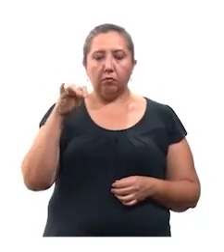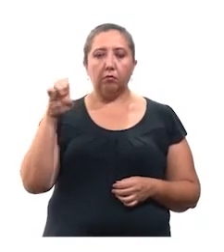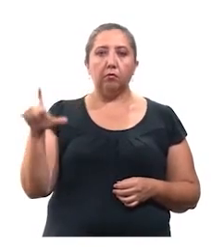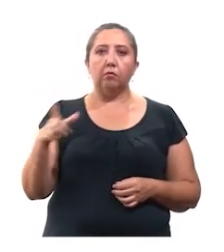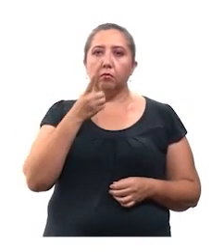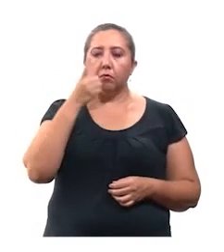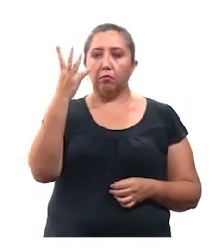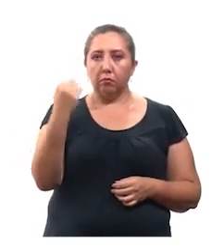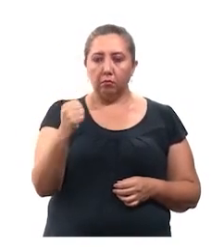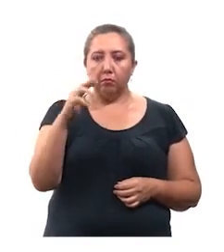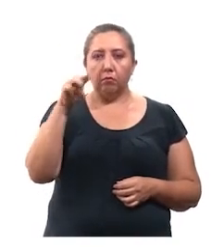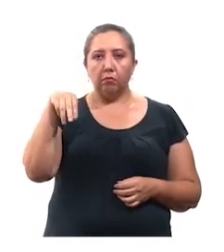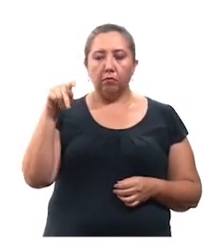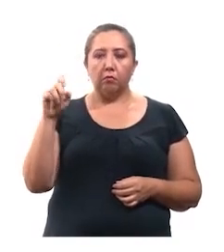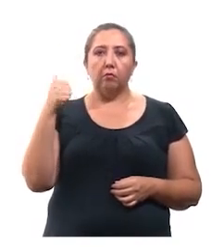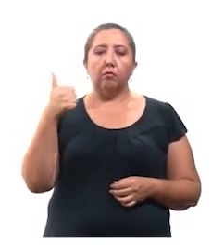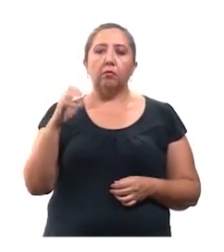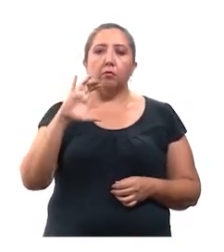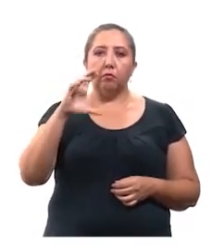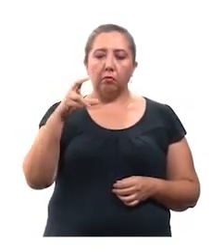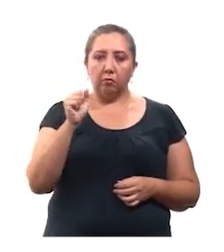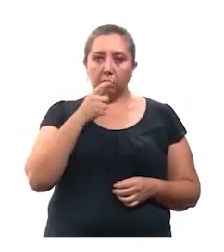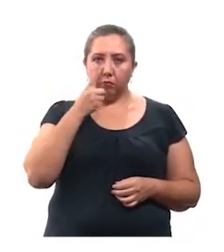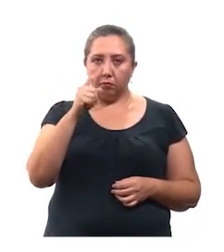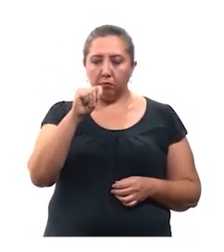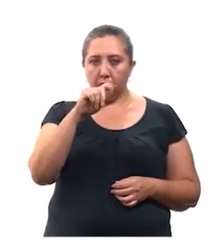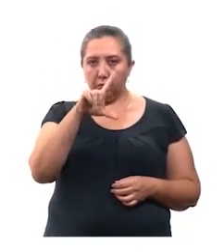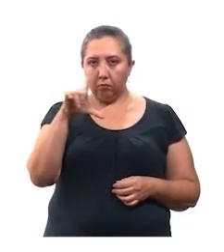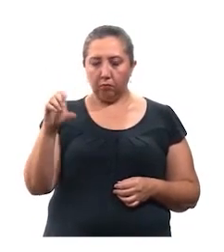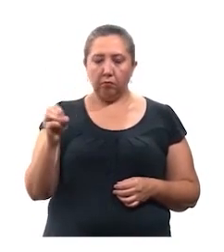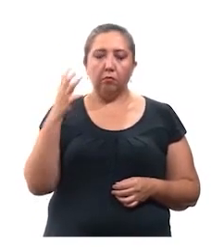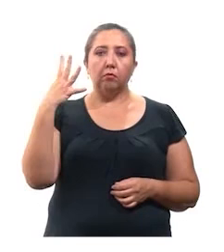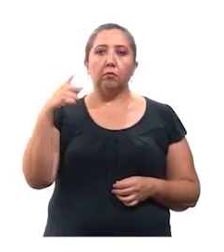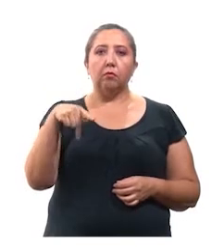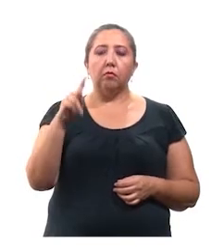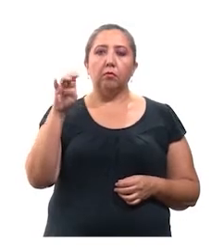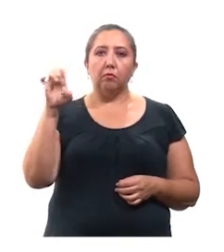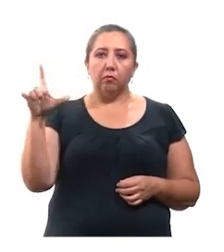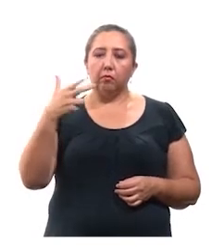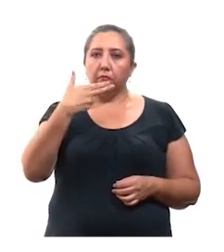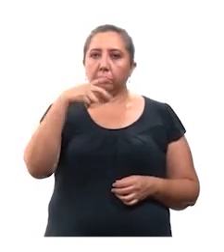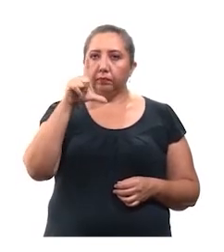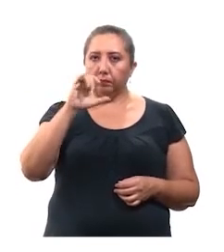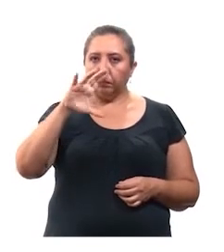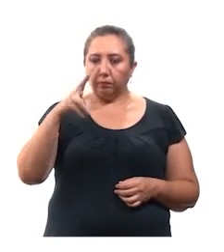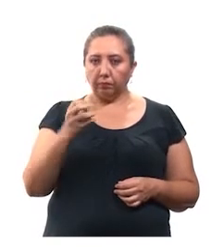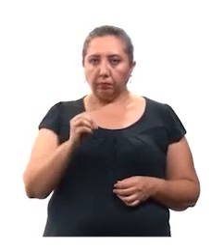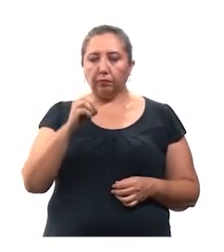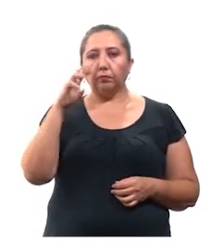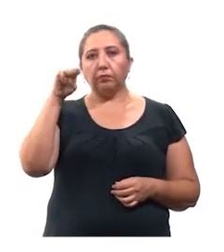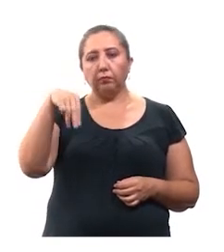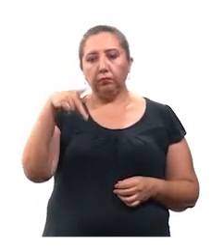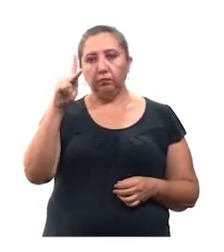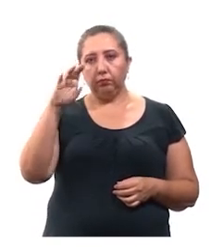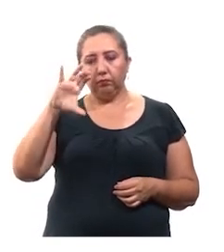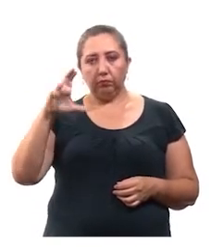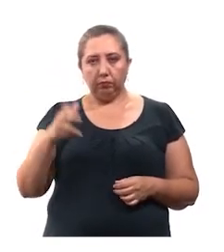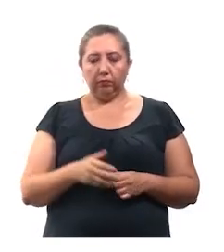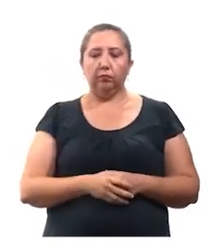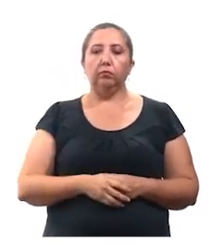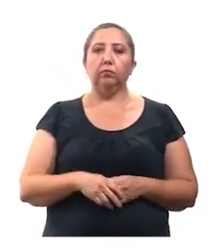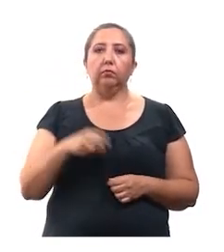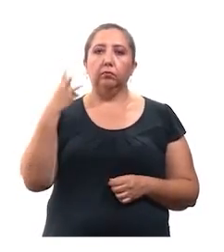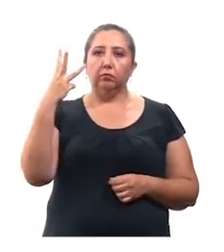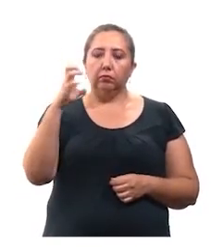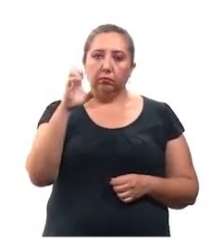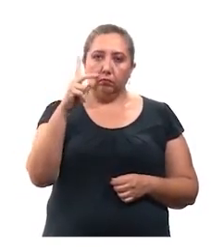tinum, yetel tunkas, 187 mil 121 mako, kohanchajo, yan 692 juntulule, tanxe, tushutalo, umektan